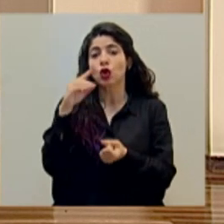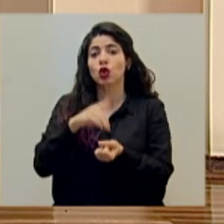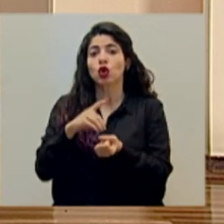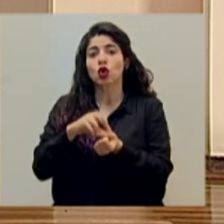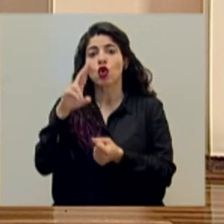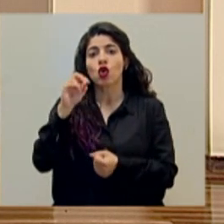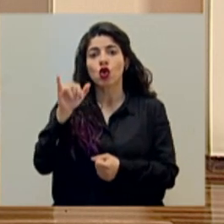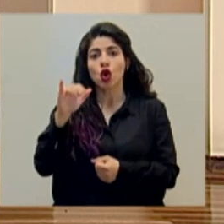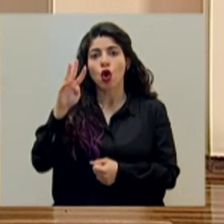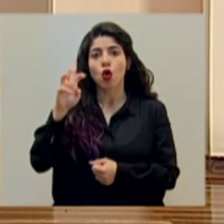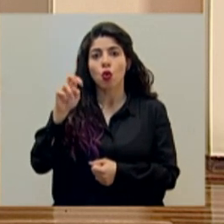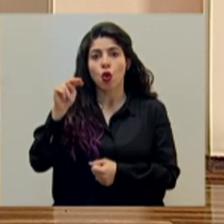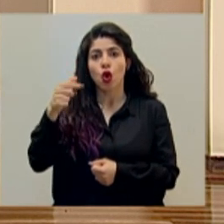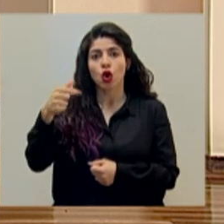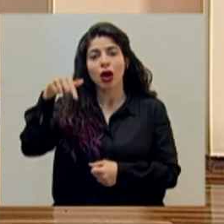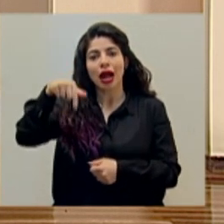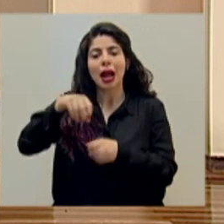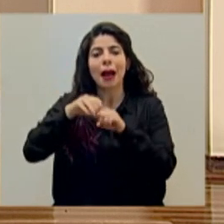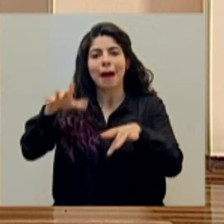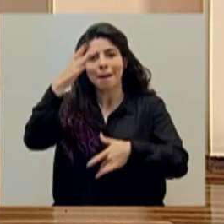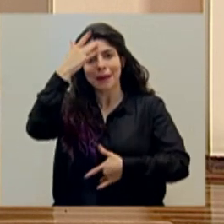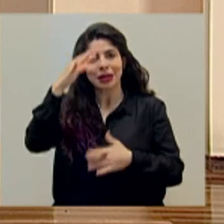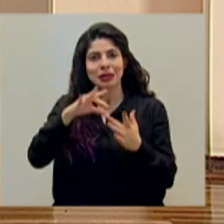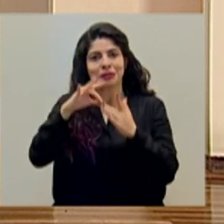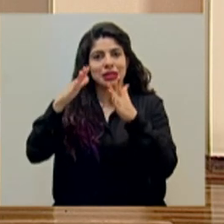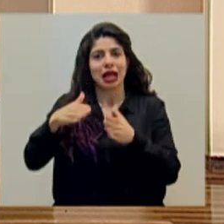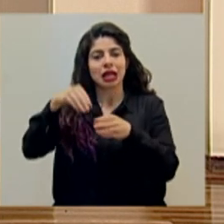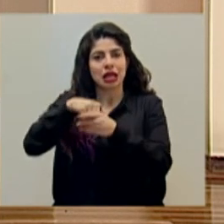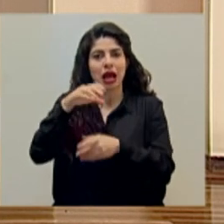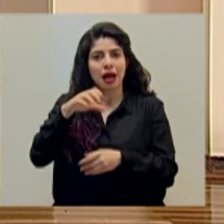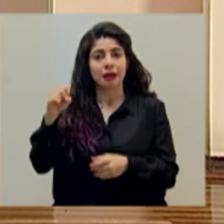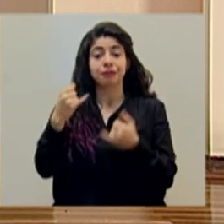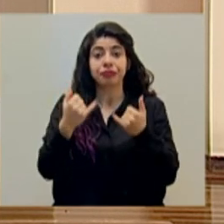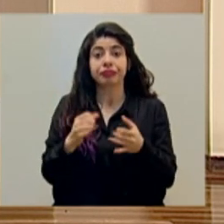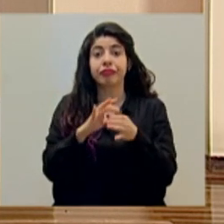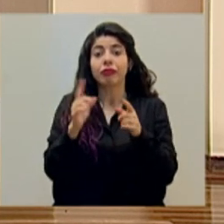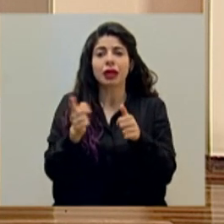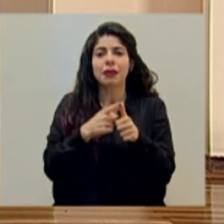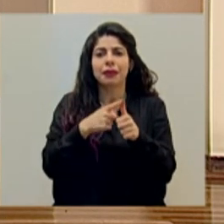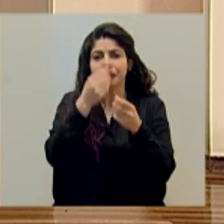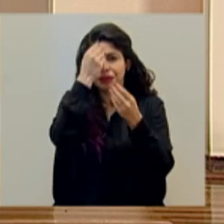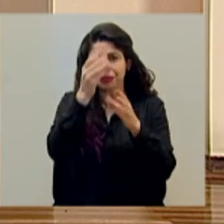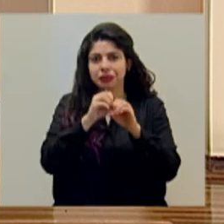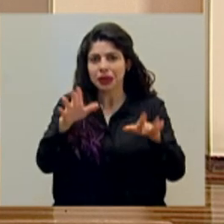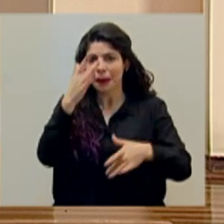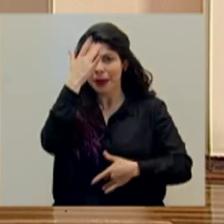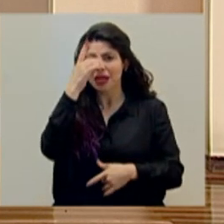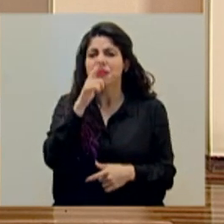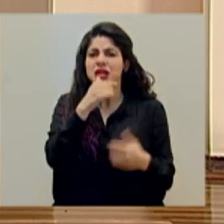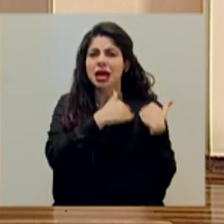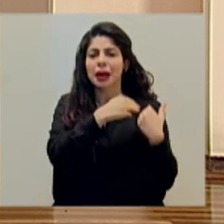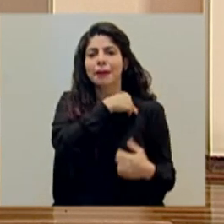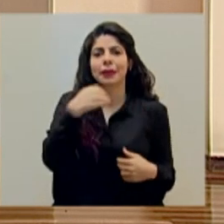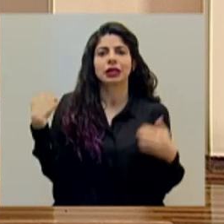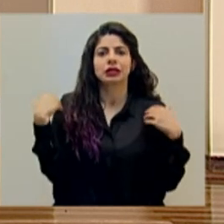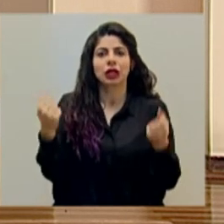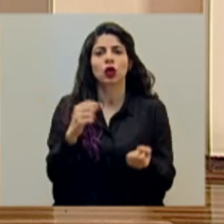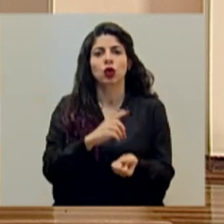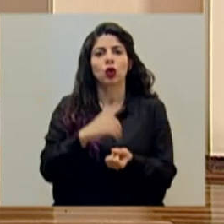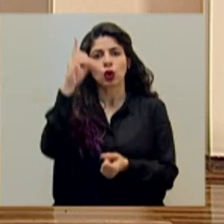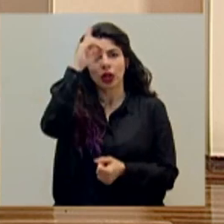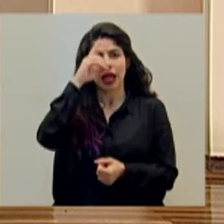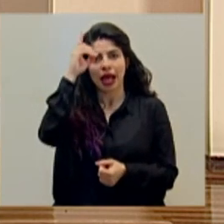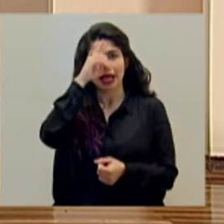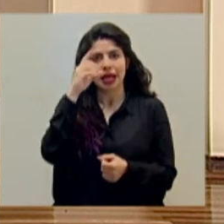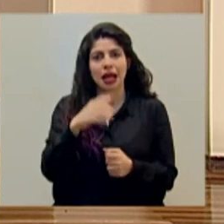epidemiólogo de la Caja Costarricense de Seguro Social. Vamos a escuchar el reporte epidemiológico por parte del señor ministro de Salud, doctor Daniel